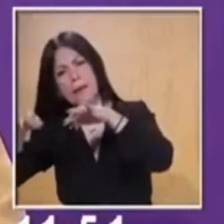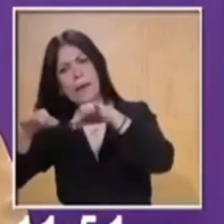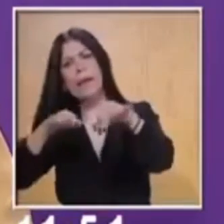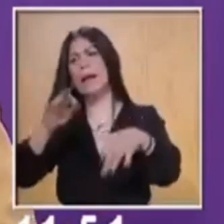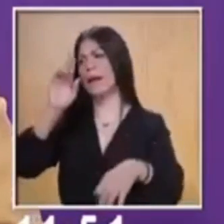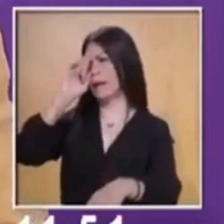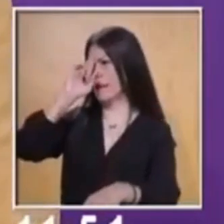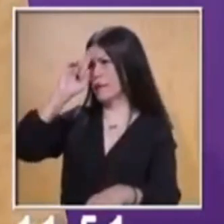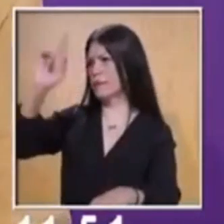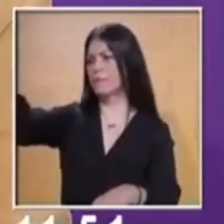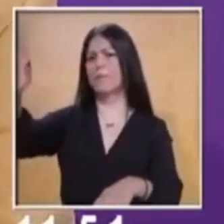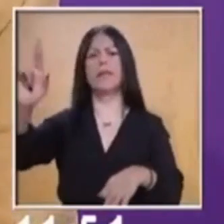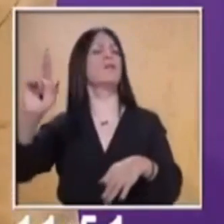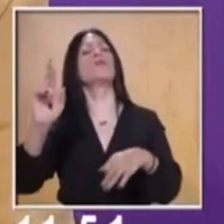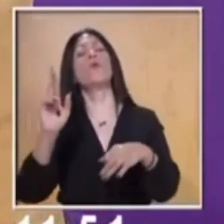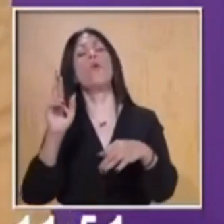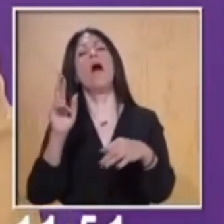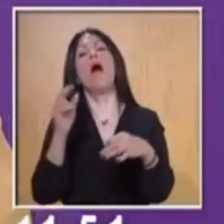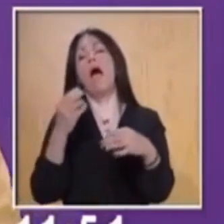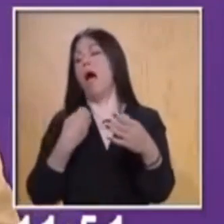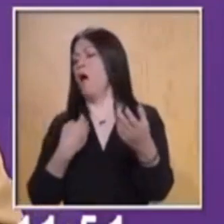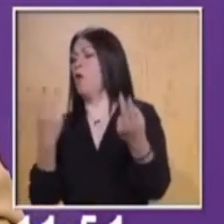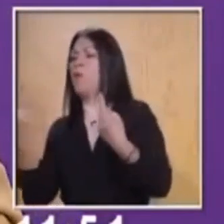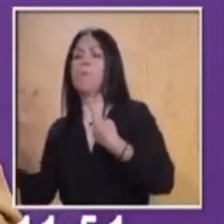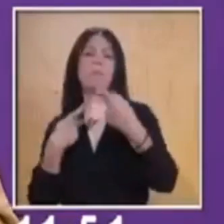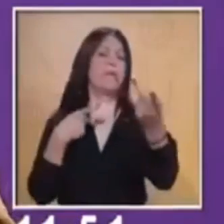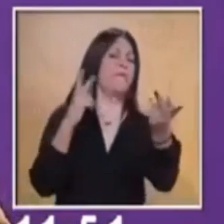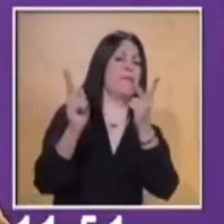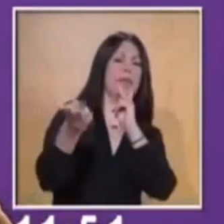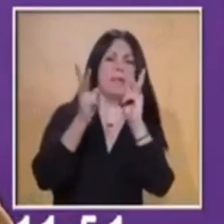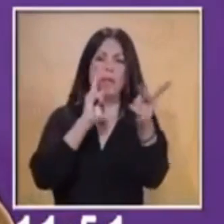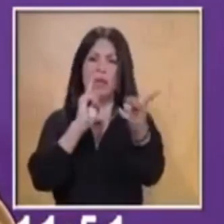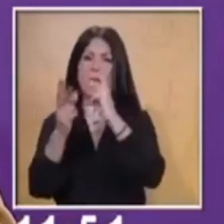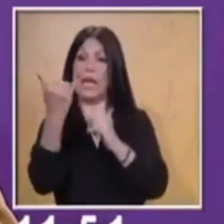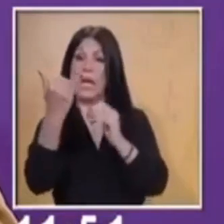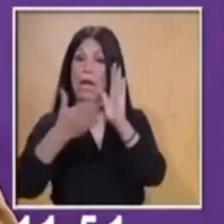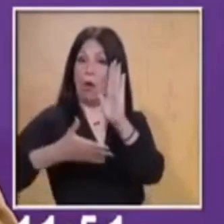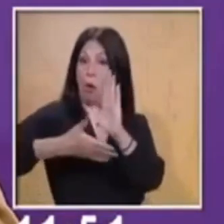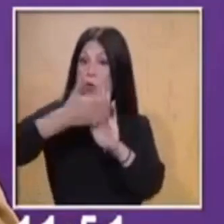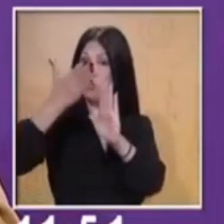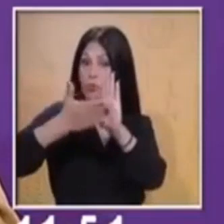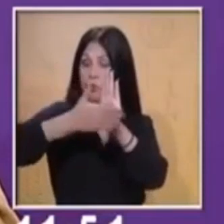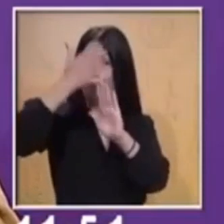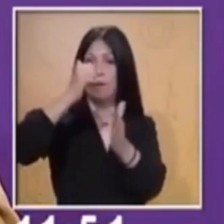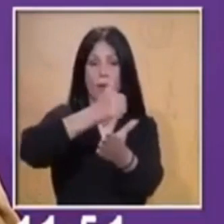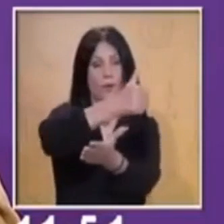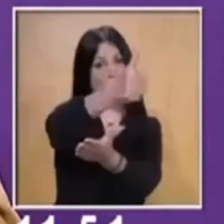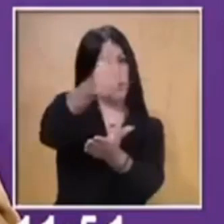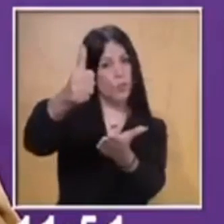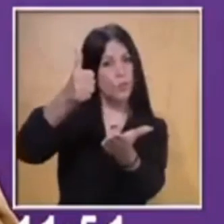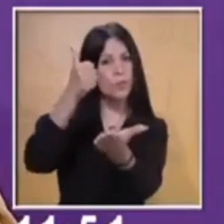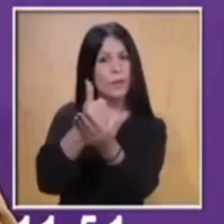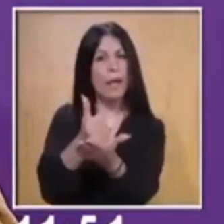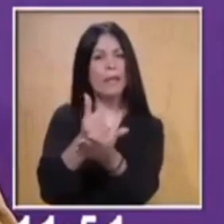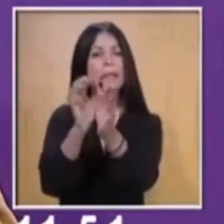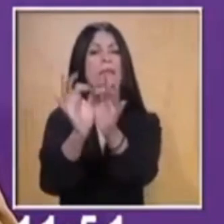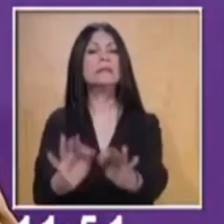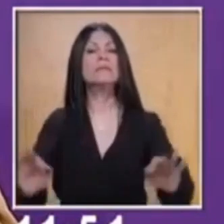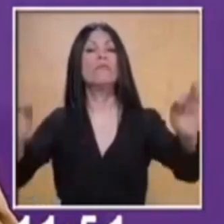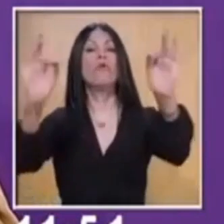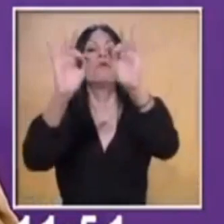construir ciudades. Para esto necesitamos convivir, ¿verdad?, en democracia y saberla